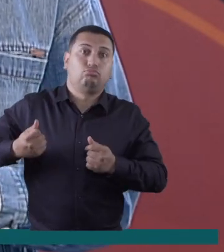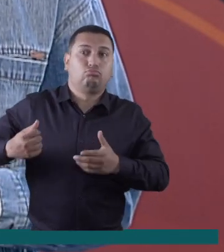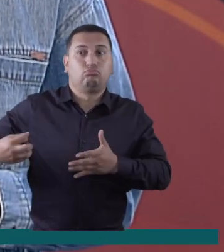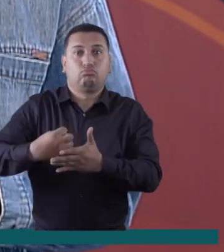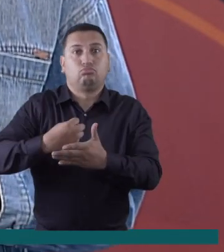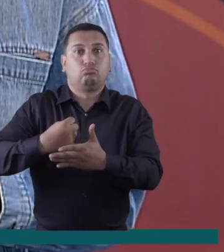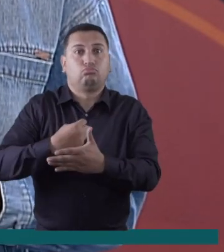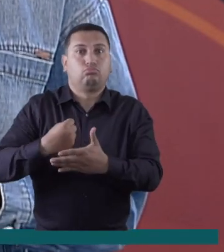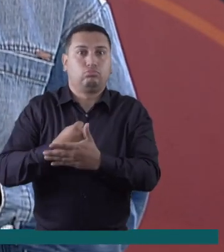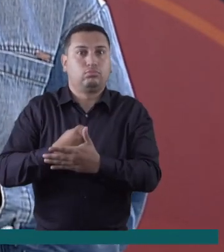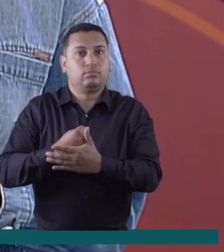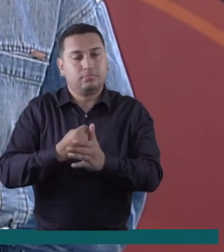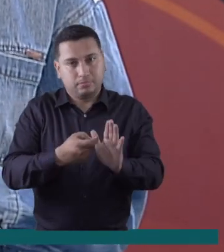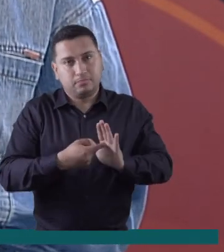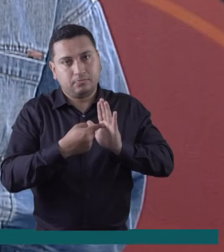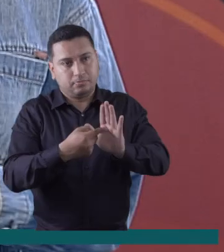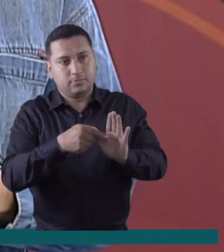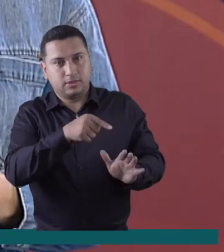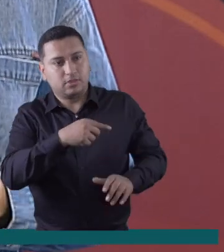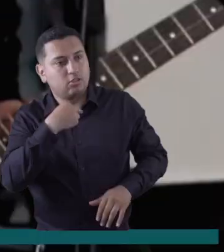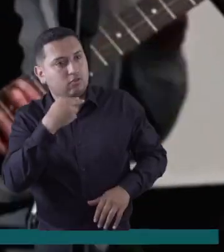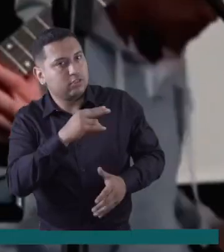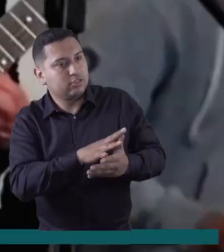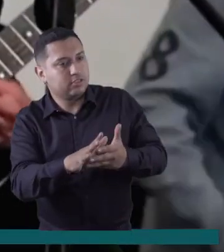municipio. Daniela Enríquez nos tiene más detalles.